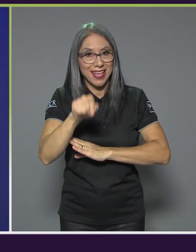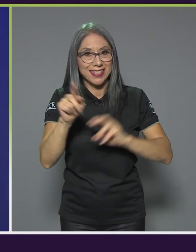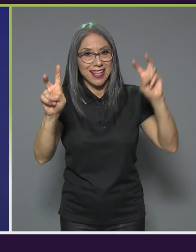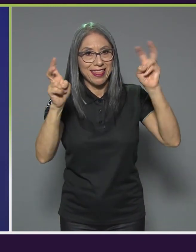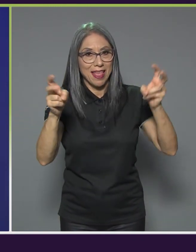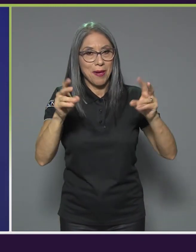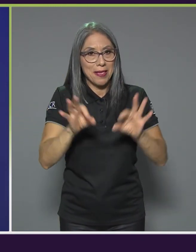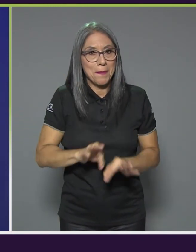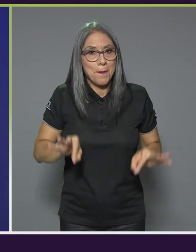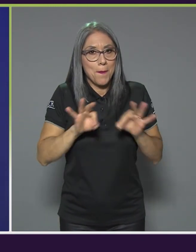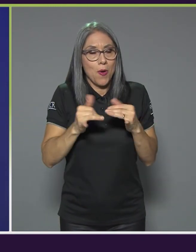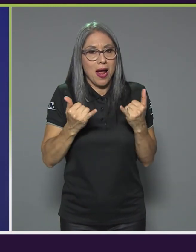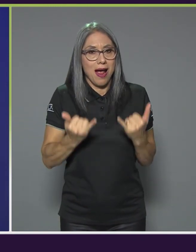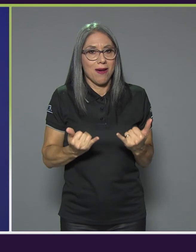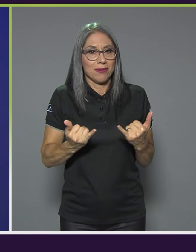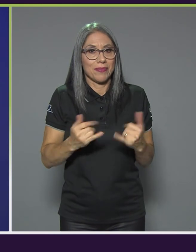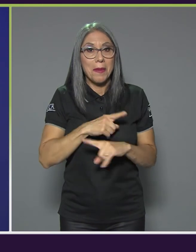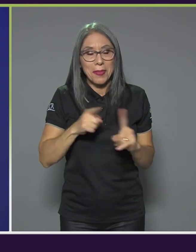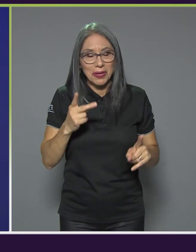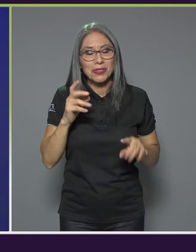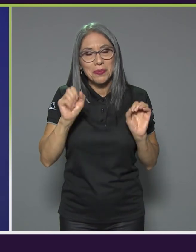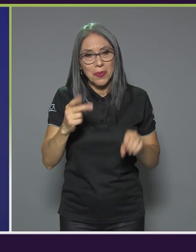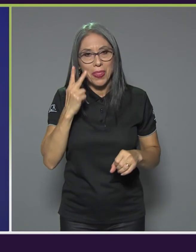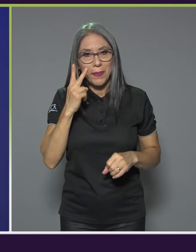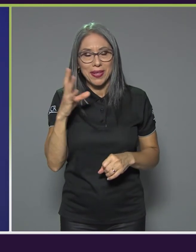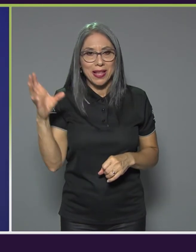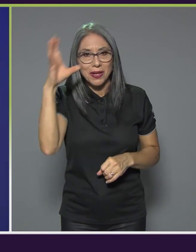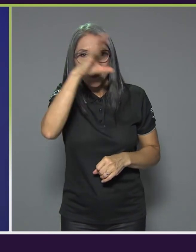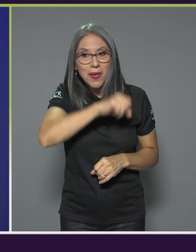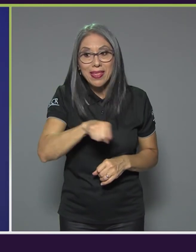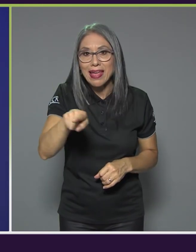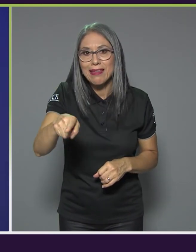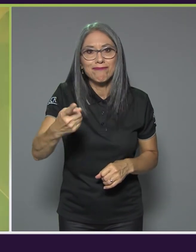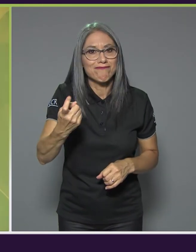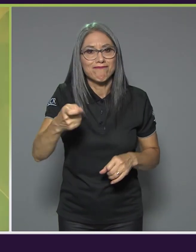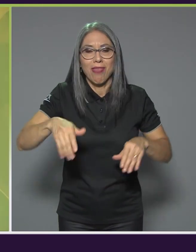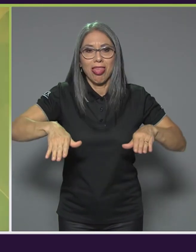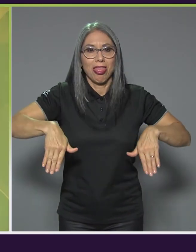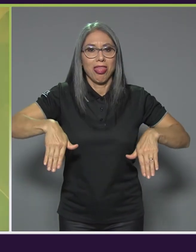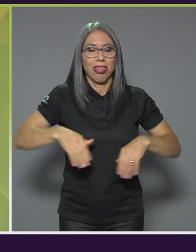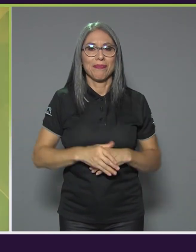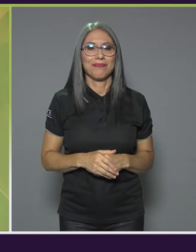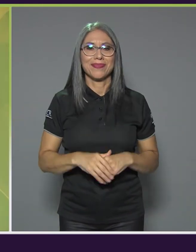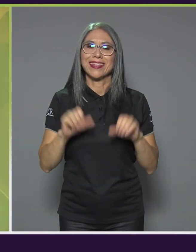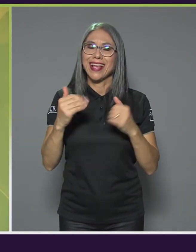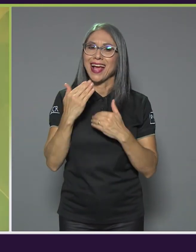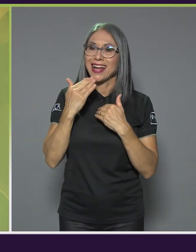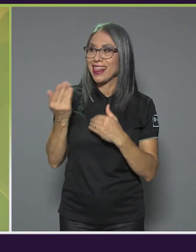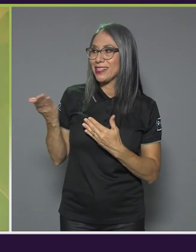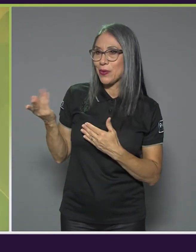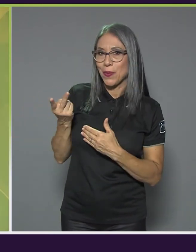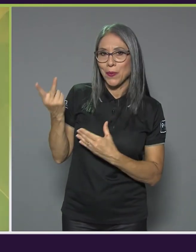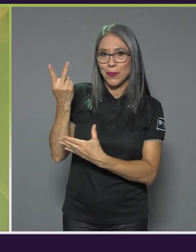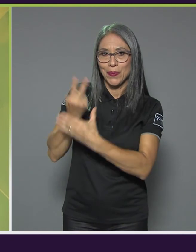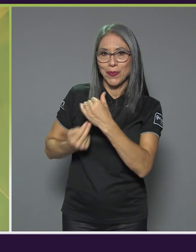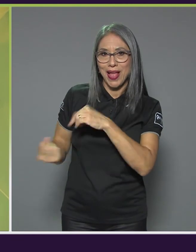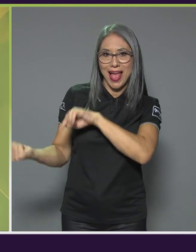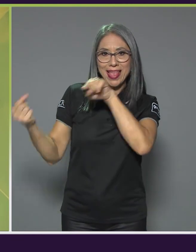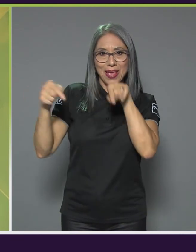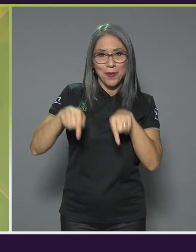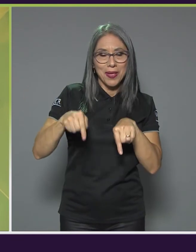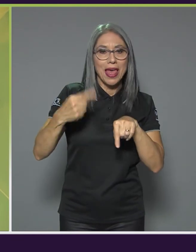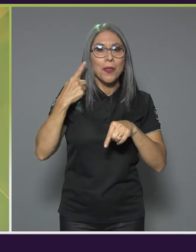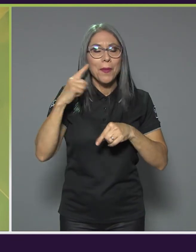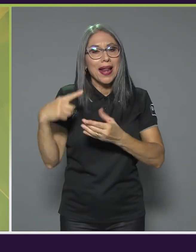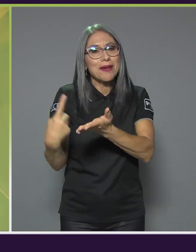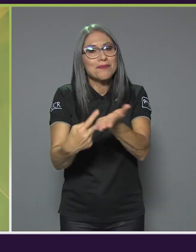hoy, es sumamente notorio por esa parte. Así es, les agradezco mucho a Stuart y Alejandro que nos hayan acompañado para hacer este